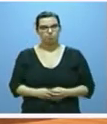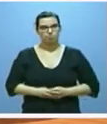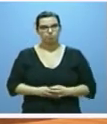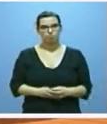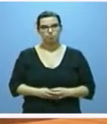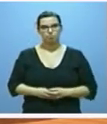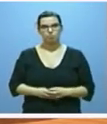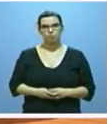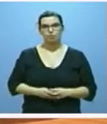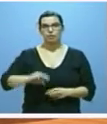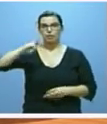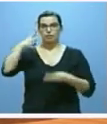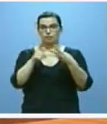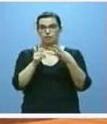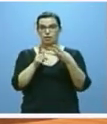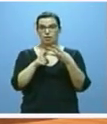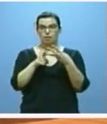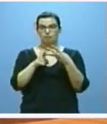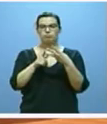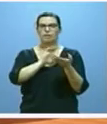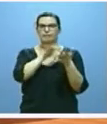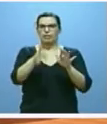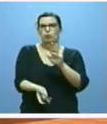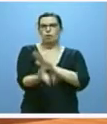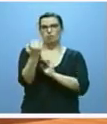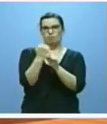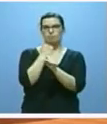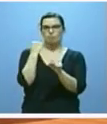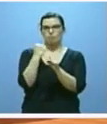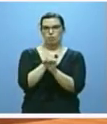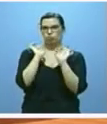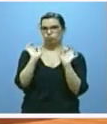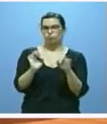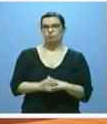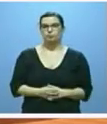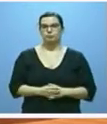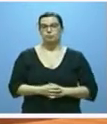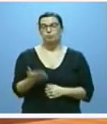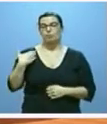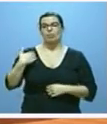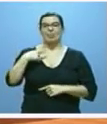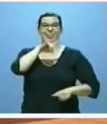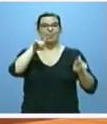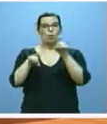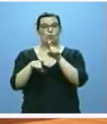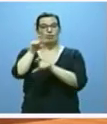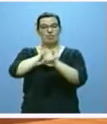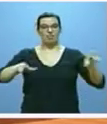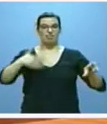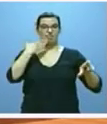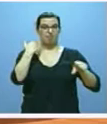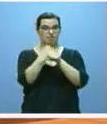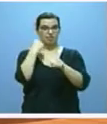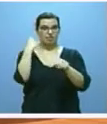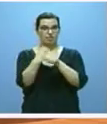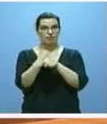El tercer factor es que Castilla y León está creando empleo. Según la última EPA, al finalizar el primer trimestre de este